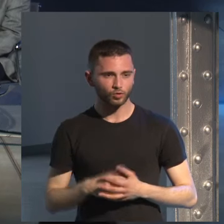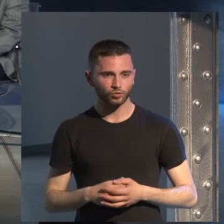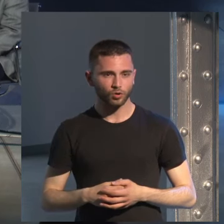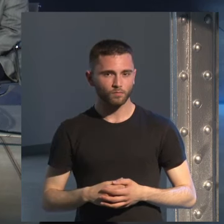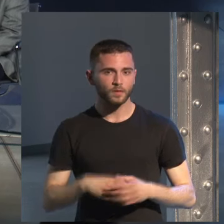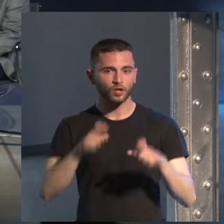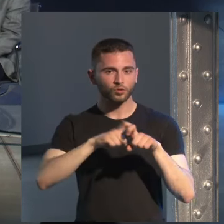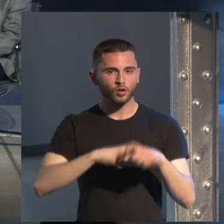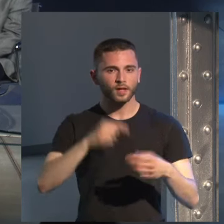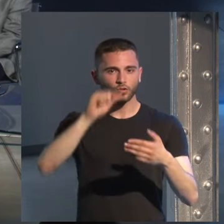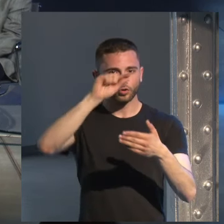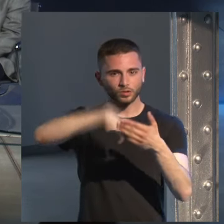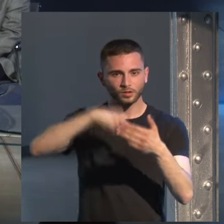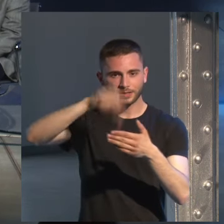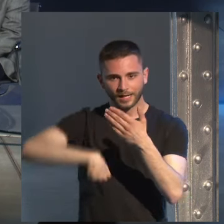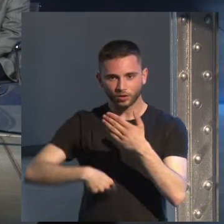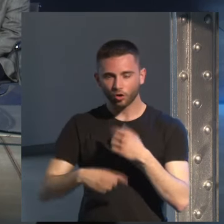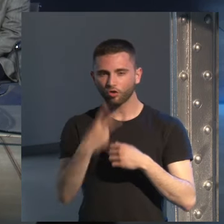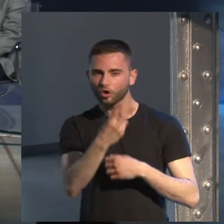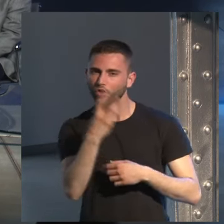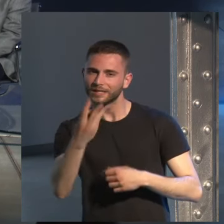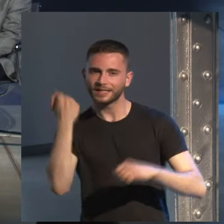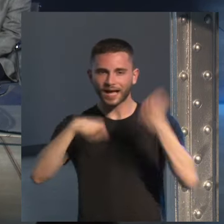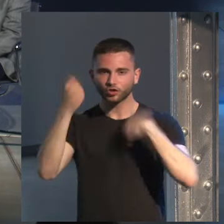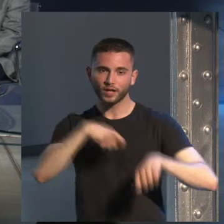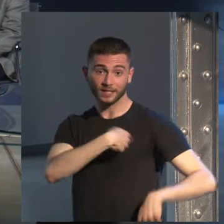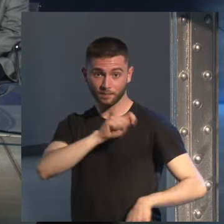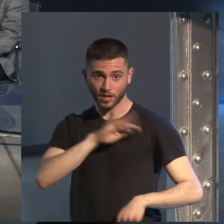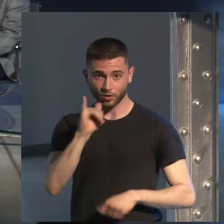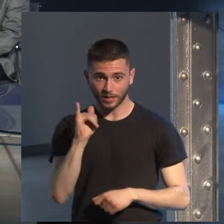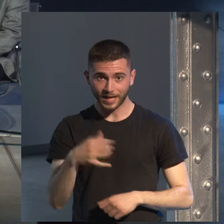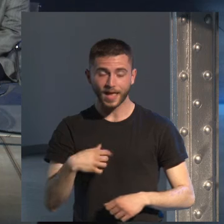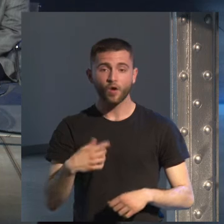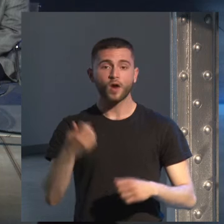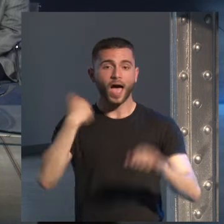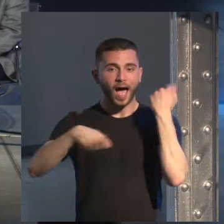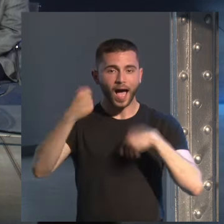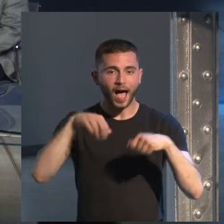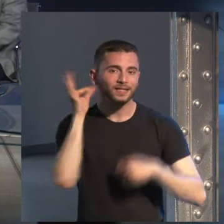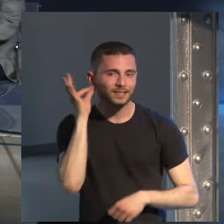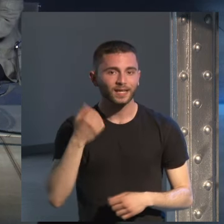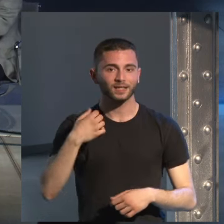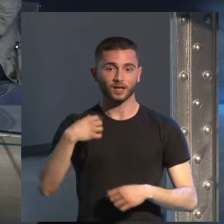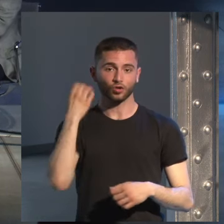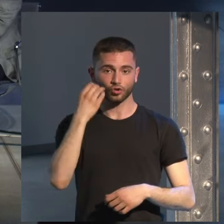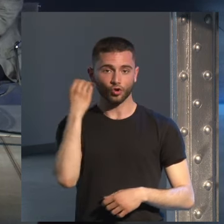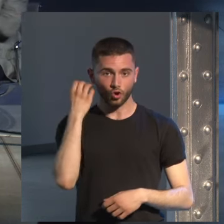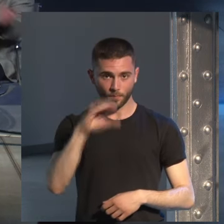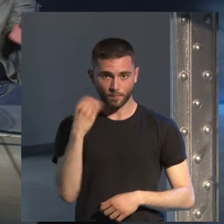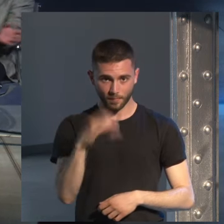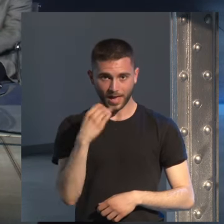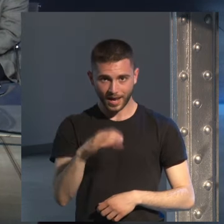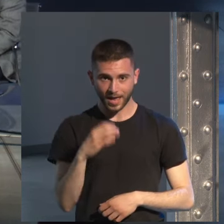financiación estos dos o tres actores españoles una actriz colombiana pero el